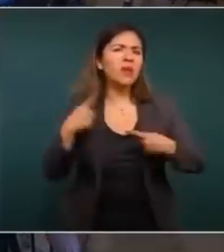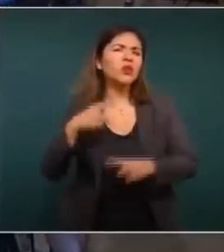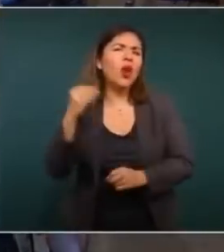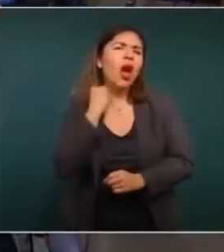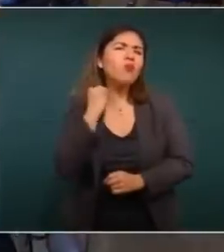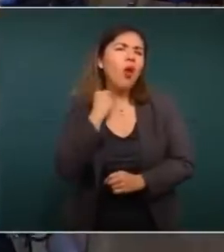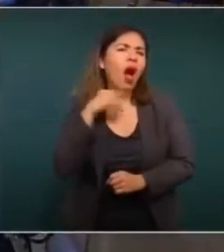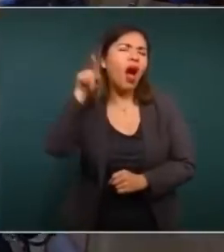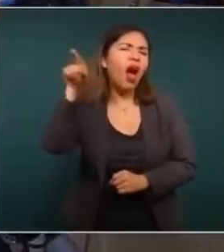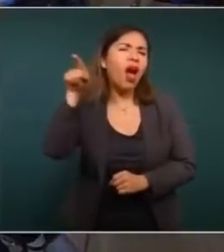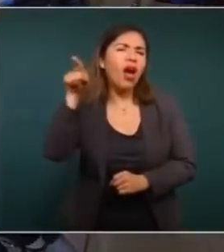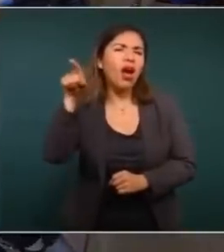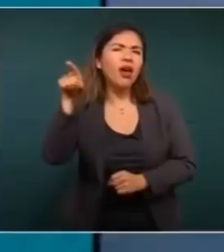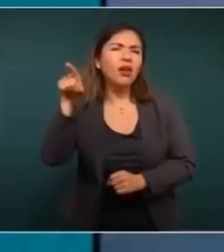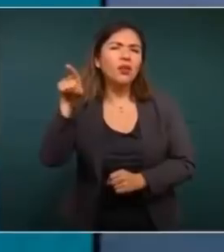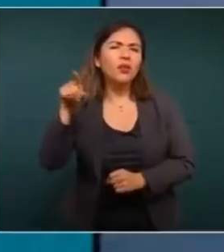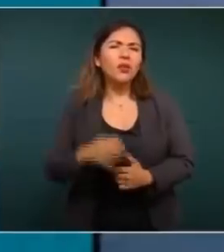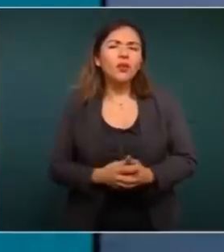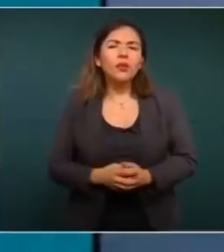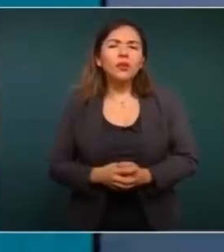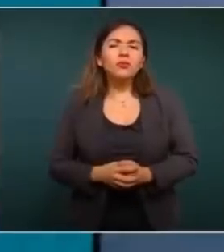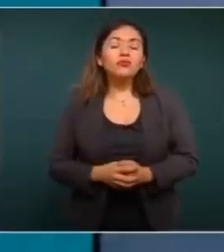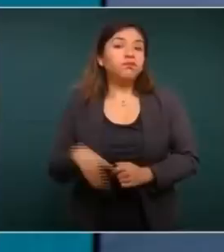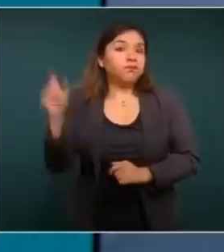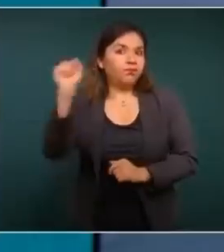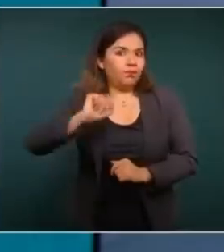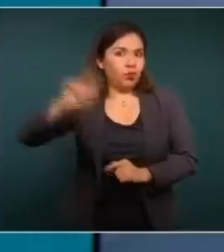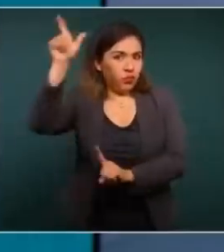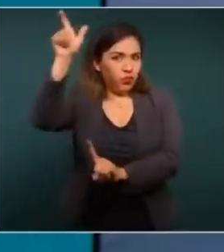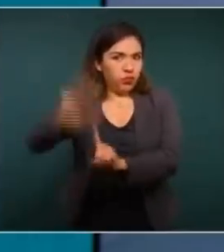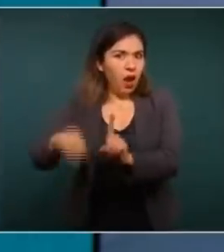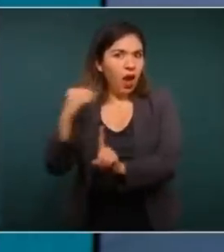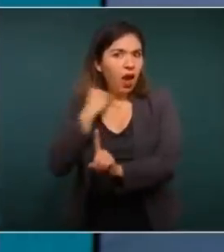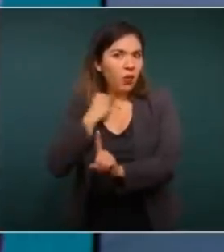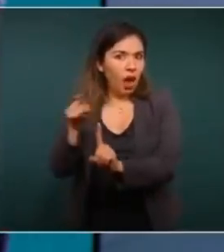distinguidísimo que